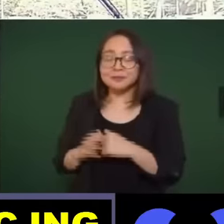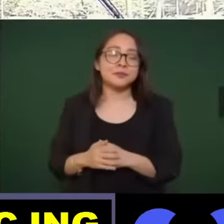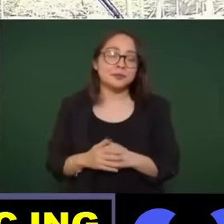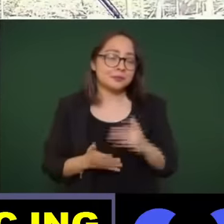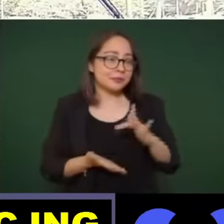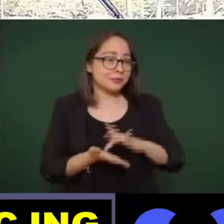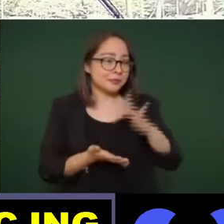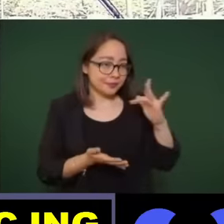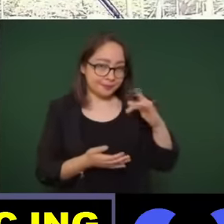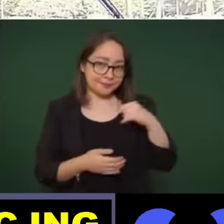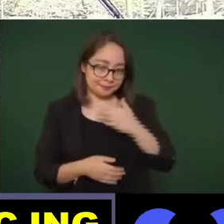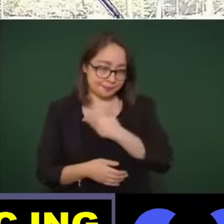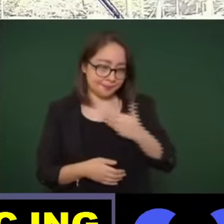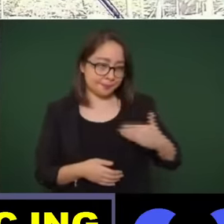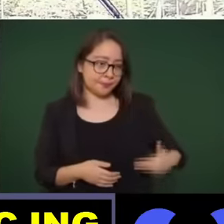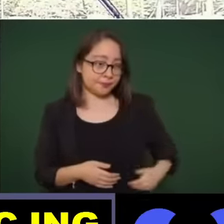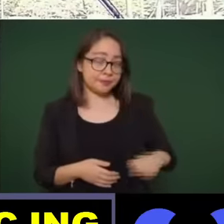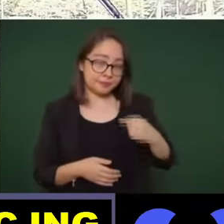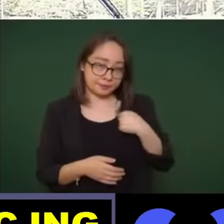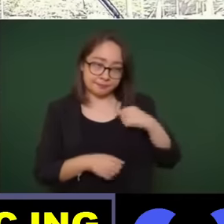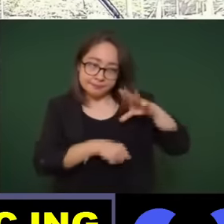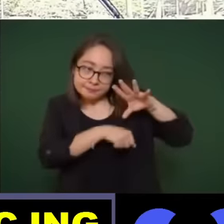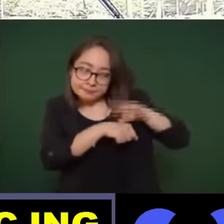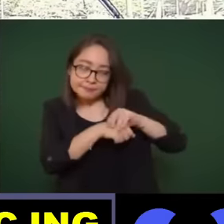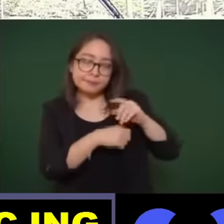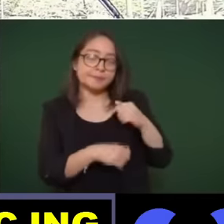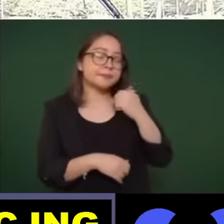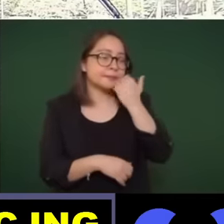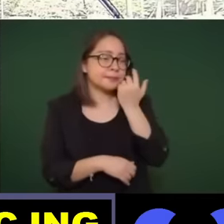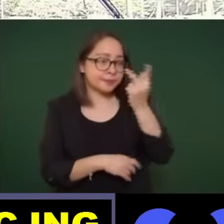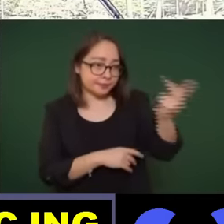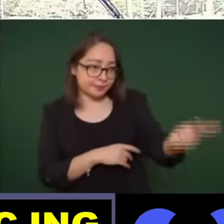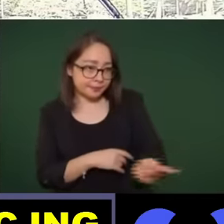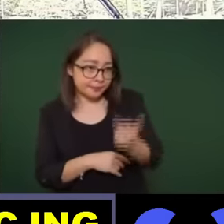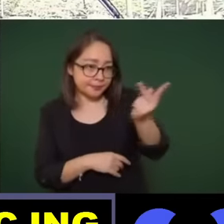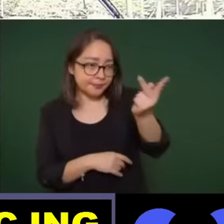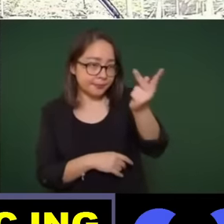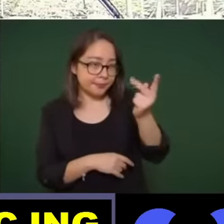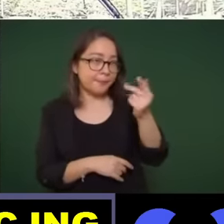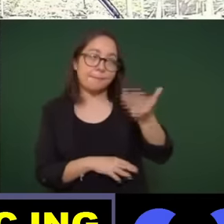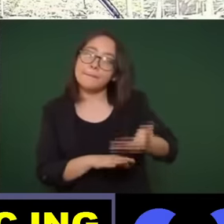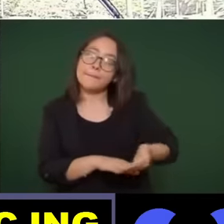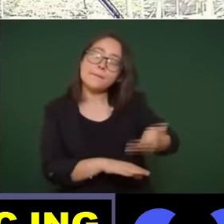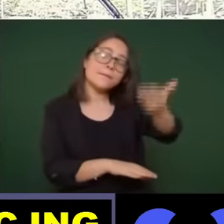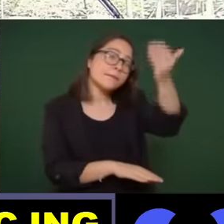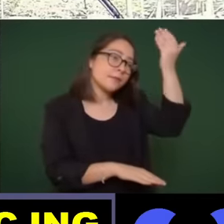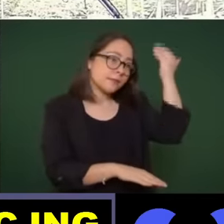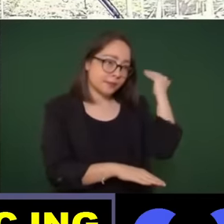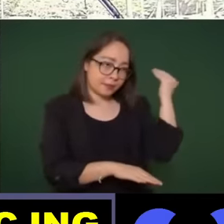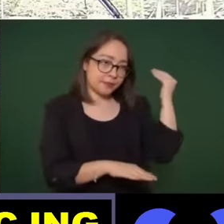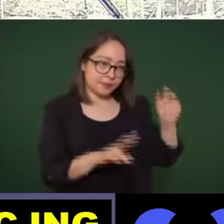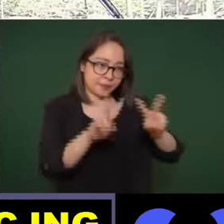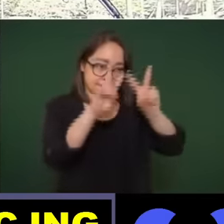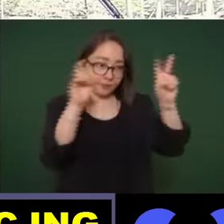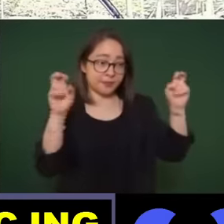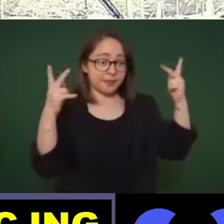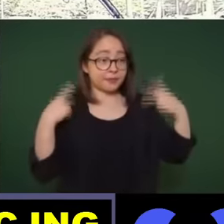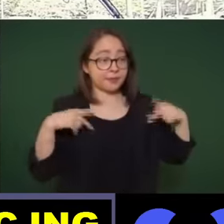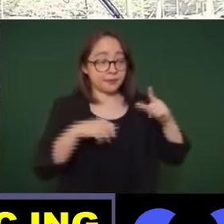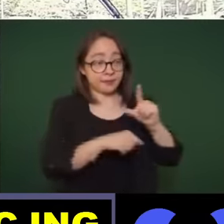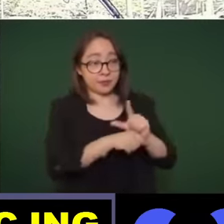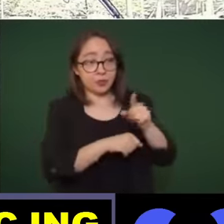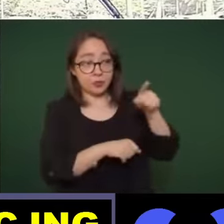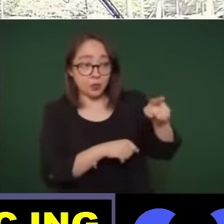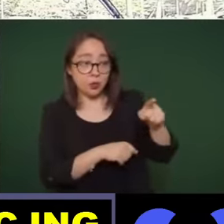si me permite quiero destacar una pregunta que le hice algún tiempo en el marco personal en su carrera